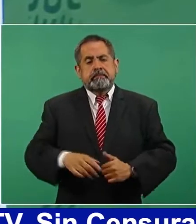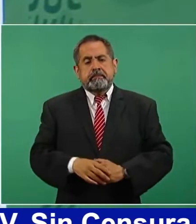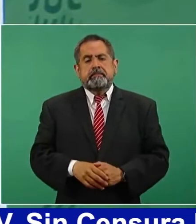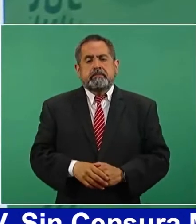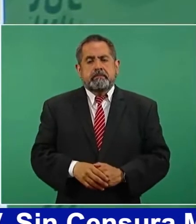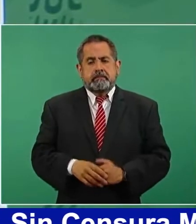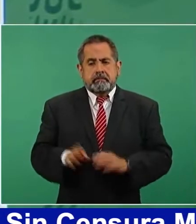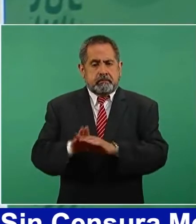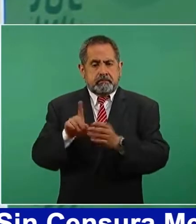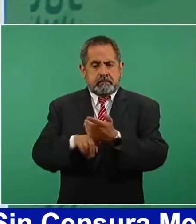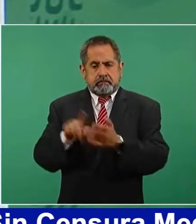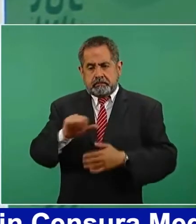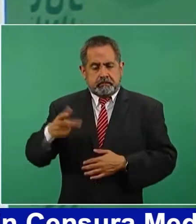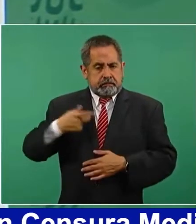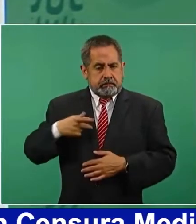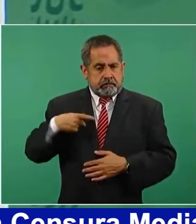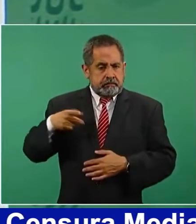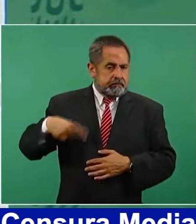a personas